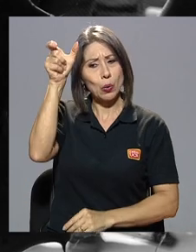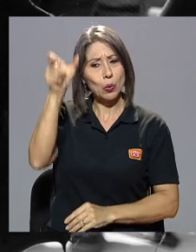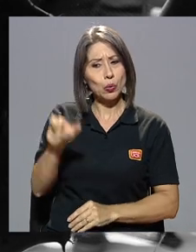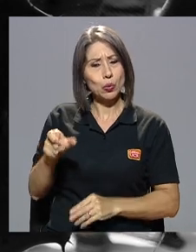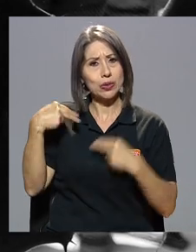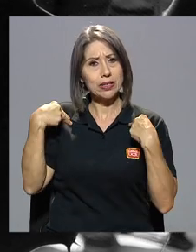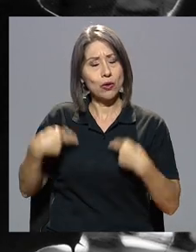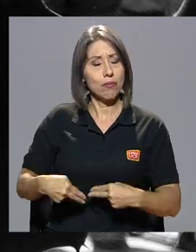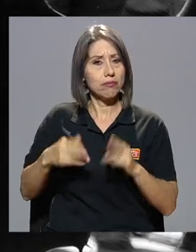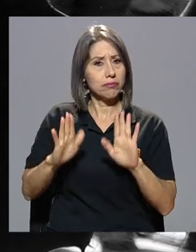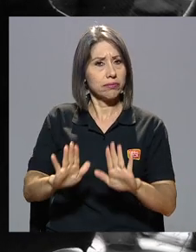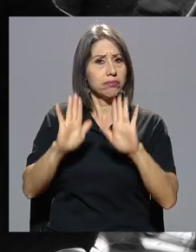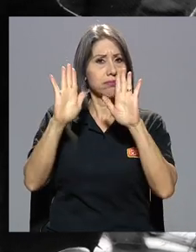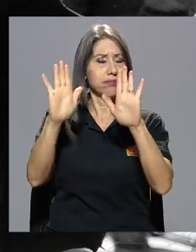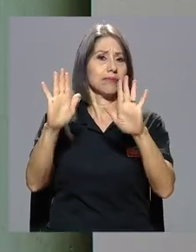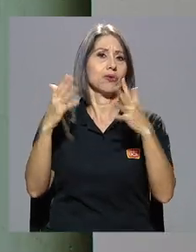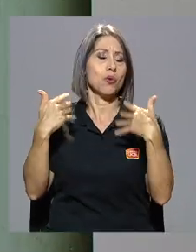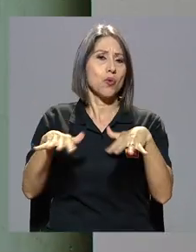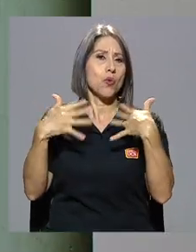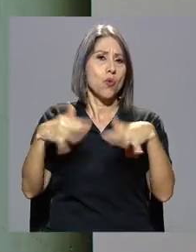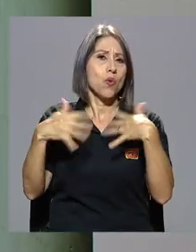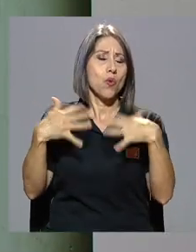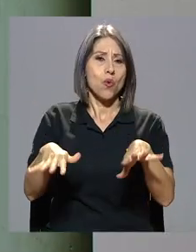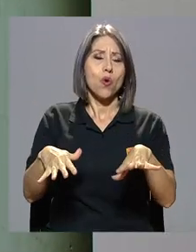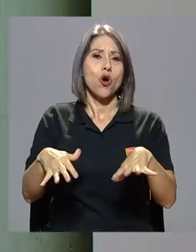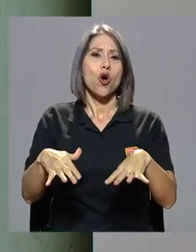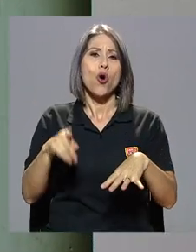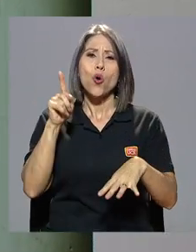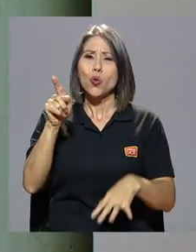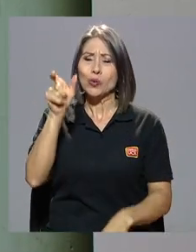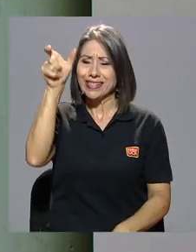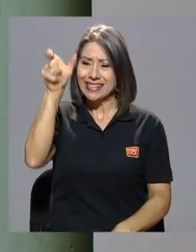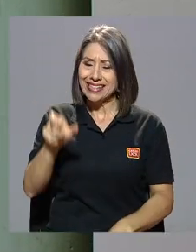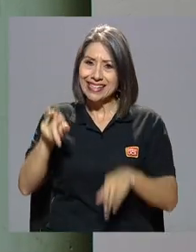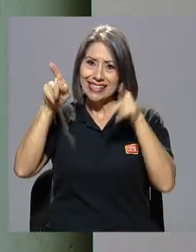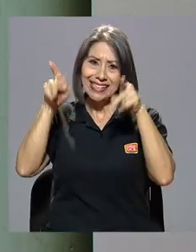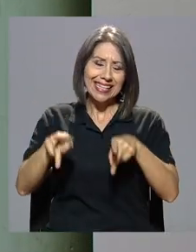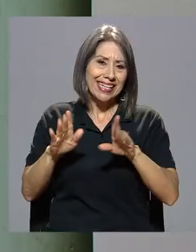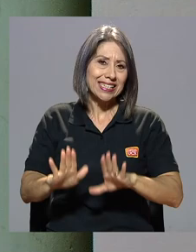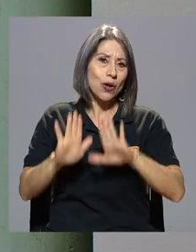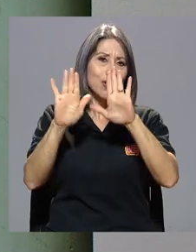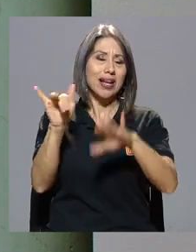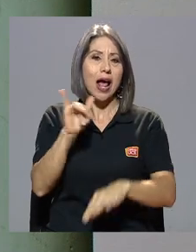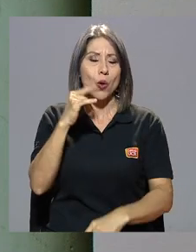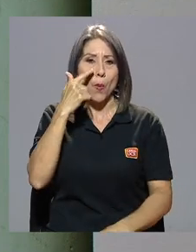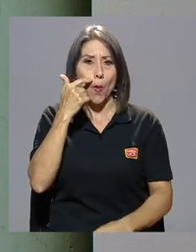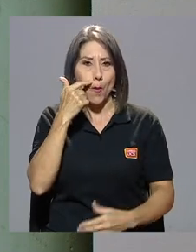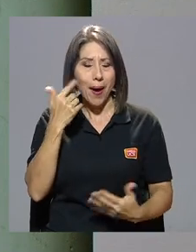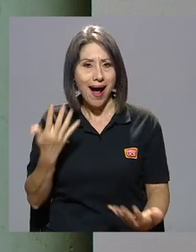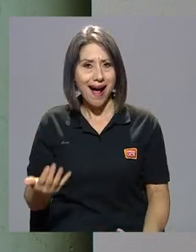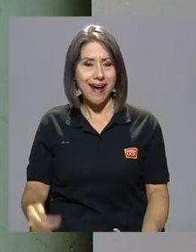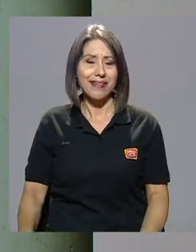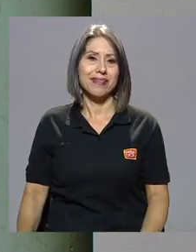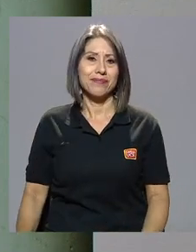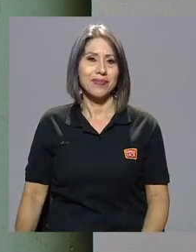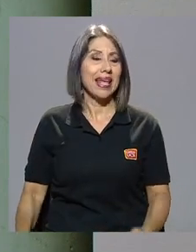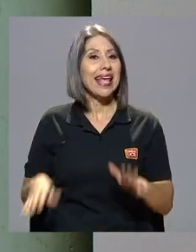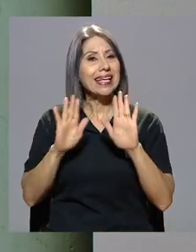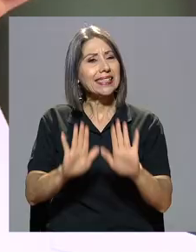extraordinario y eso lo resume todo. Un ser extraordinario como padre. Extraordinario